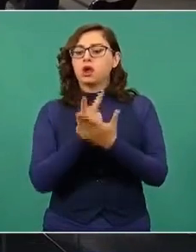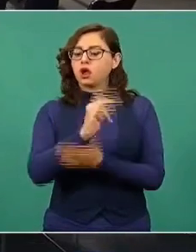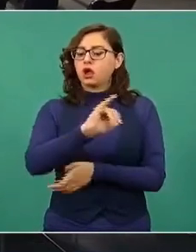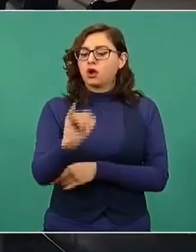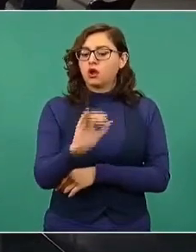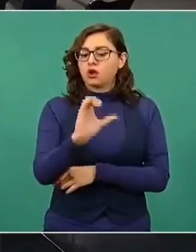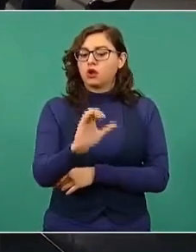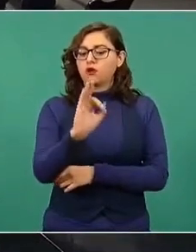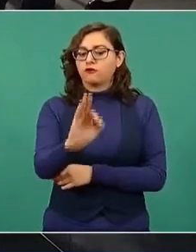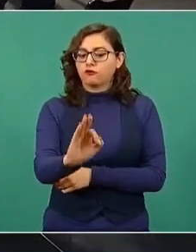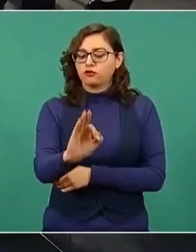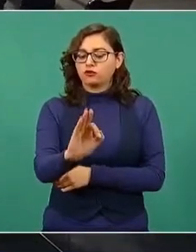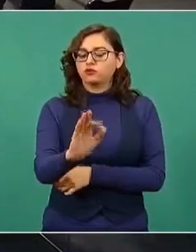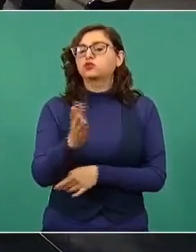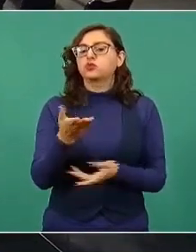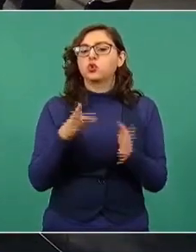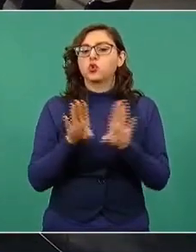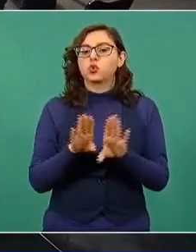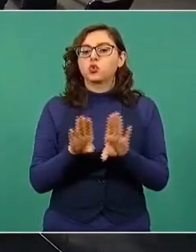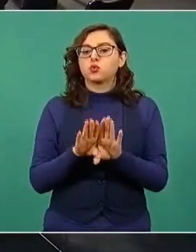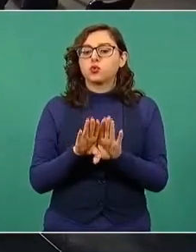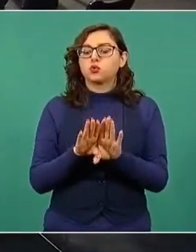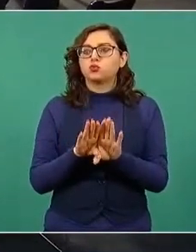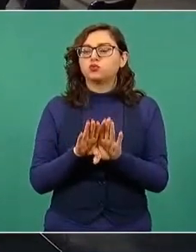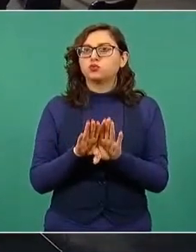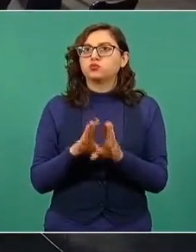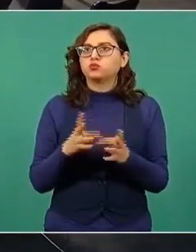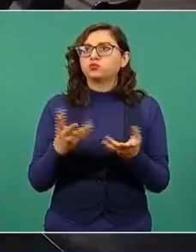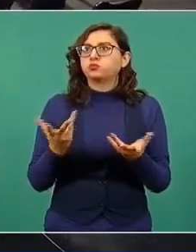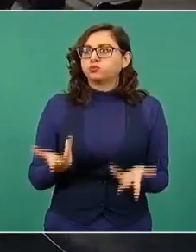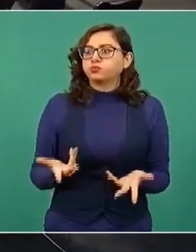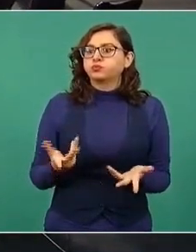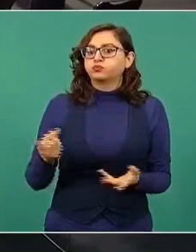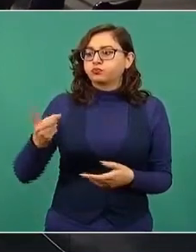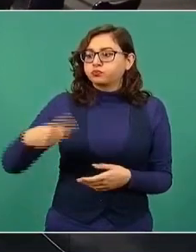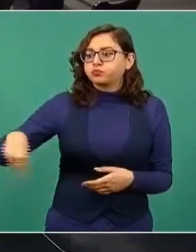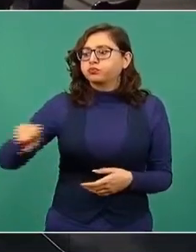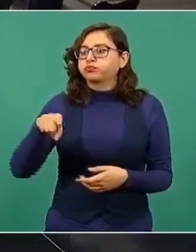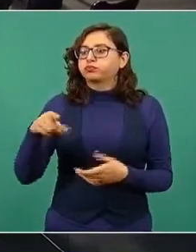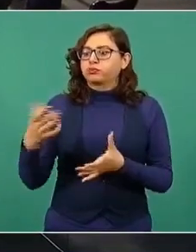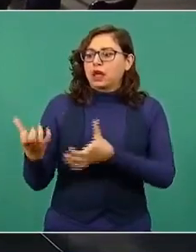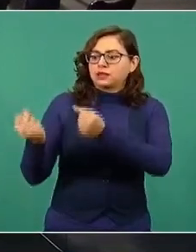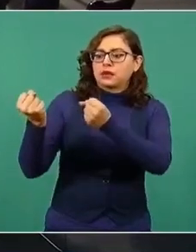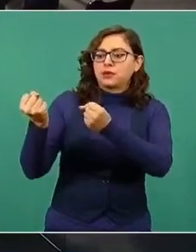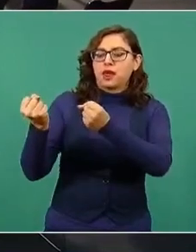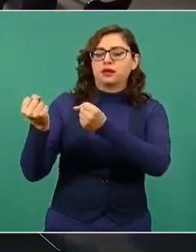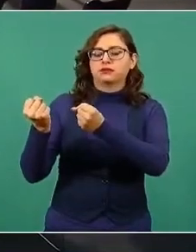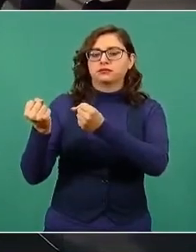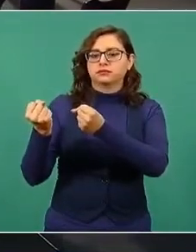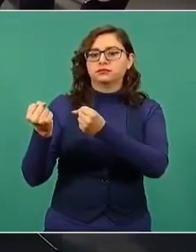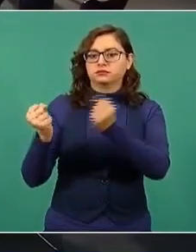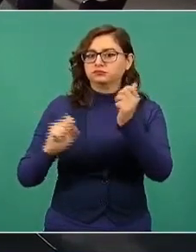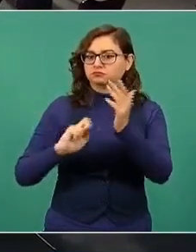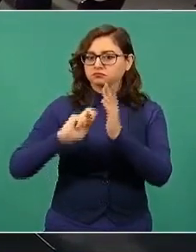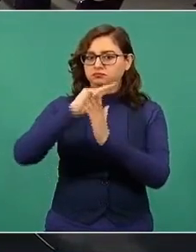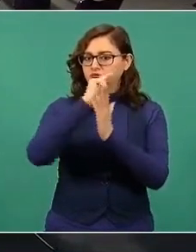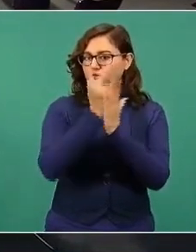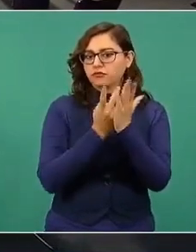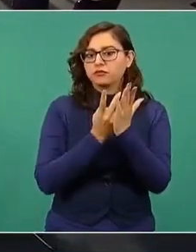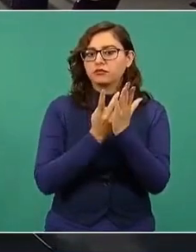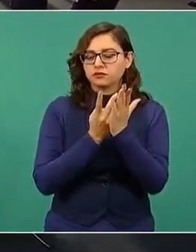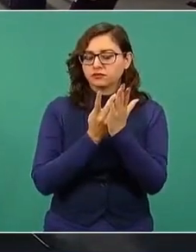sacarlos de las calles y todo este programa que ha